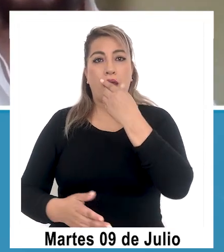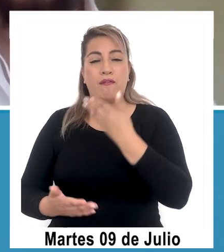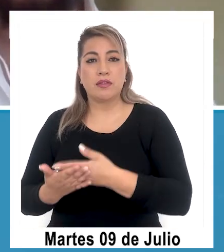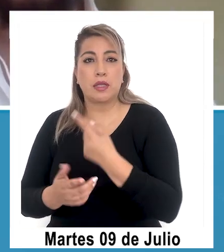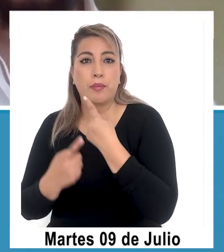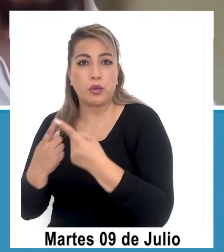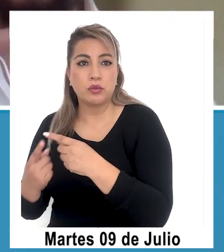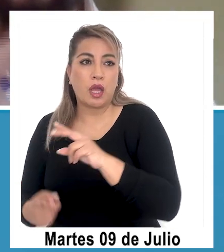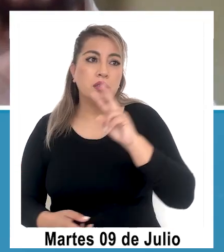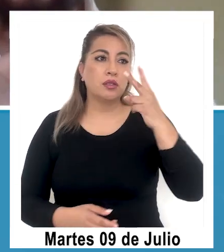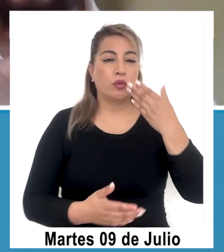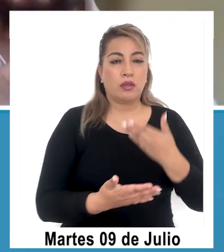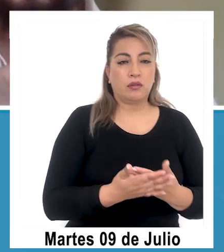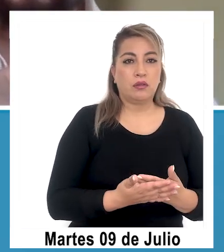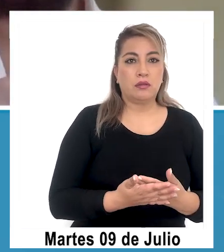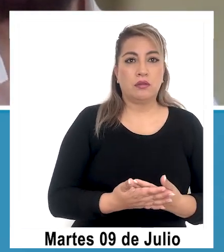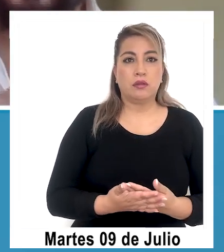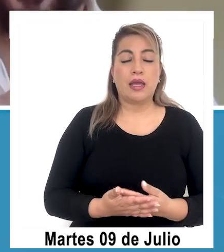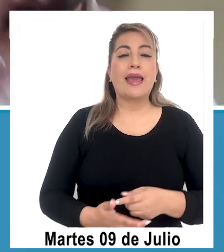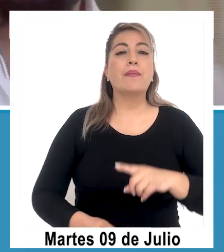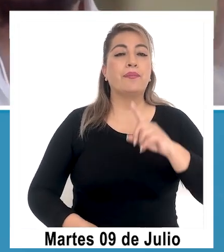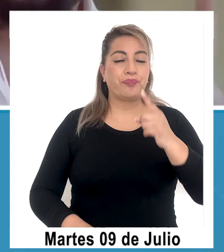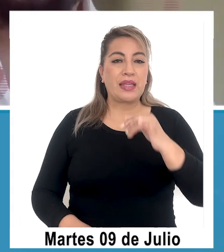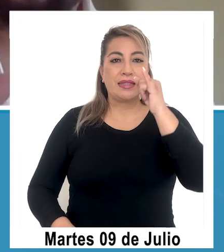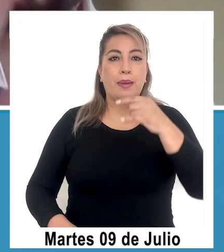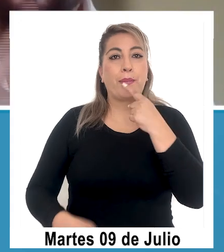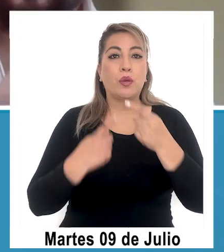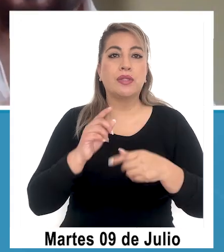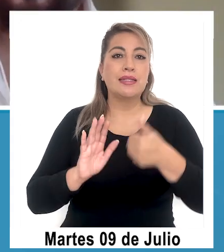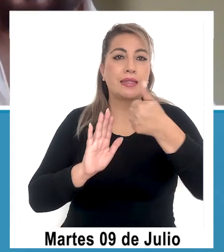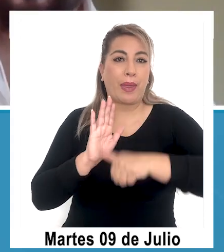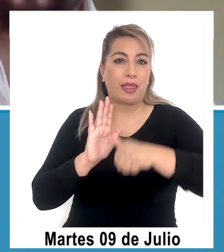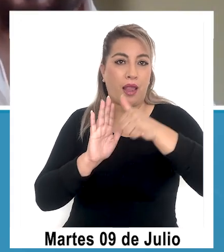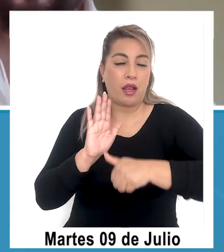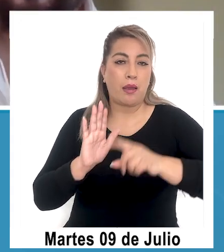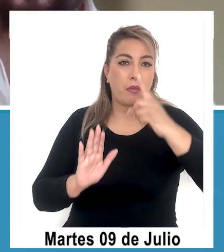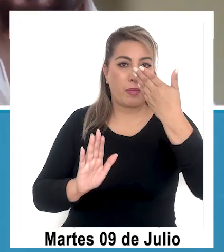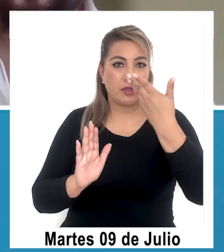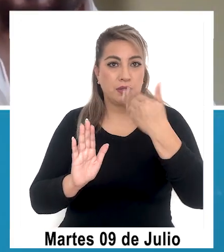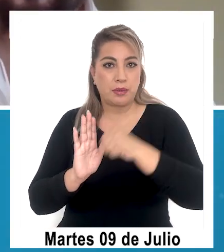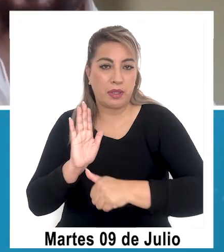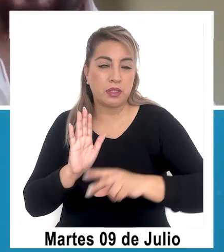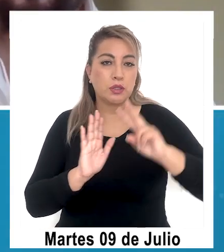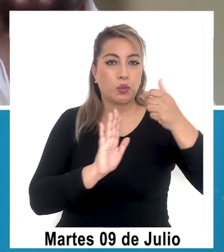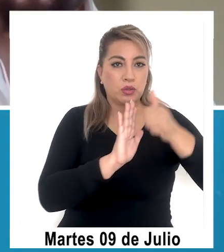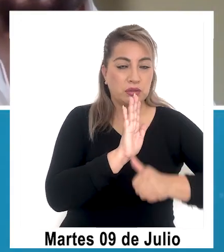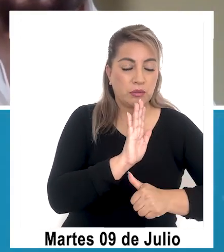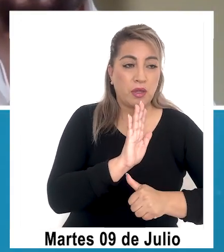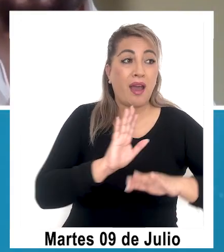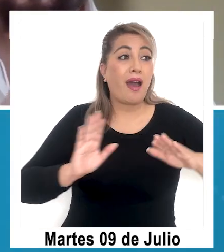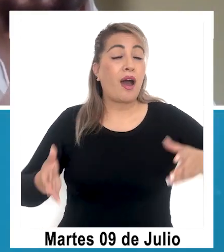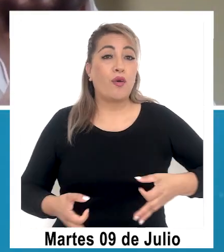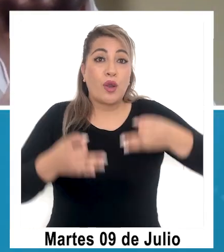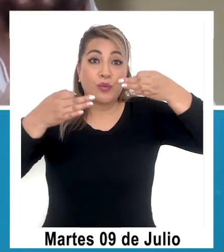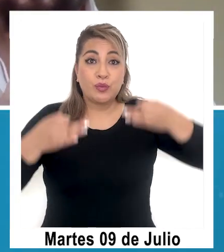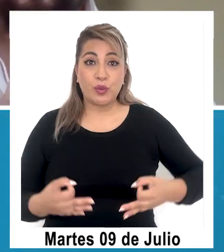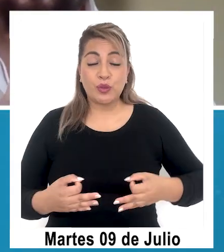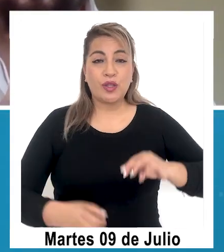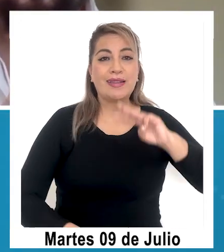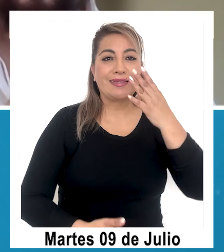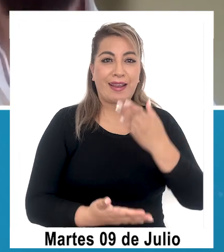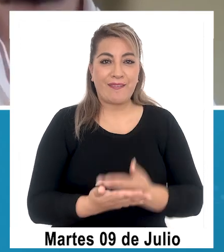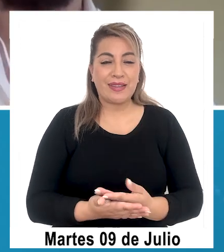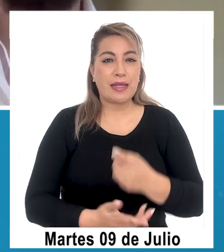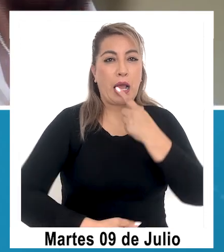segunda? Son encuestas semestrales. Y por lo tanto, ahora, de hecho, nosotros en este momento estamos haciendo levantamiento de la tercera